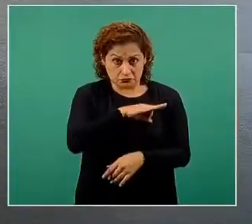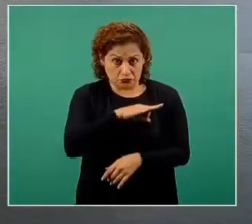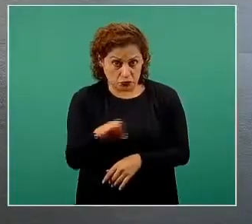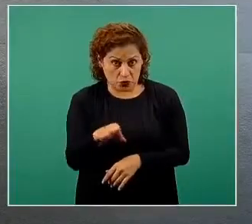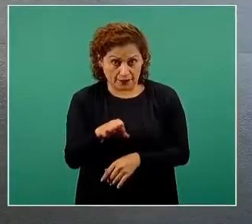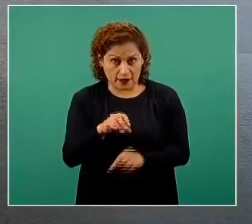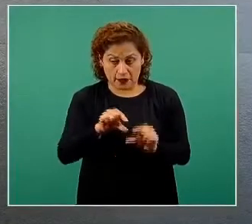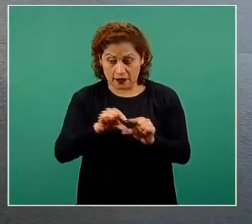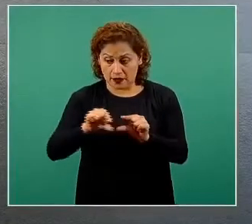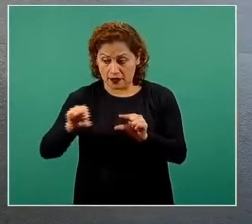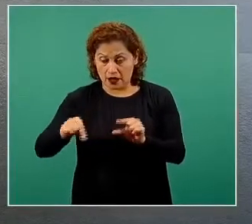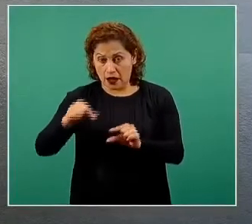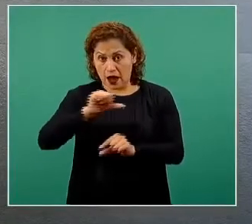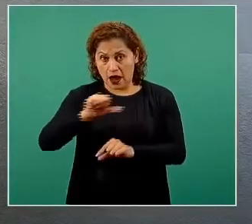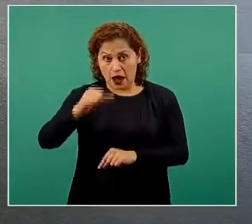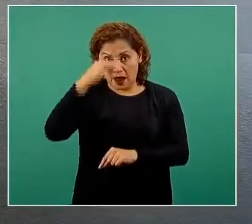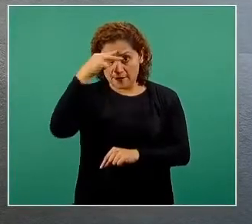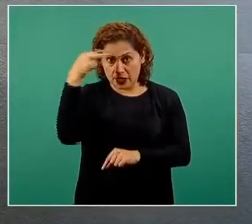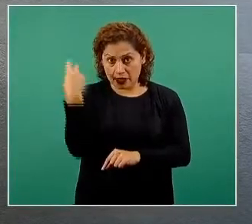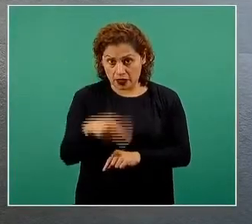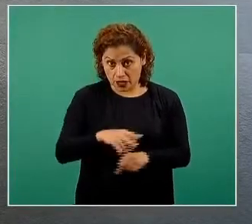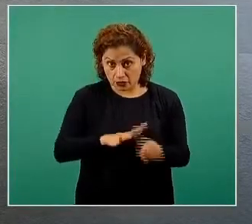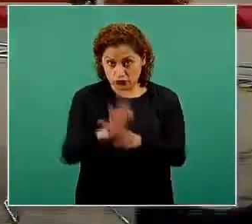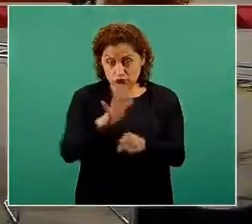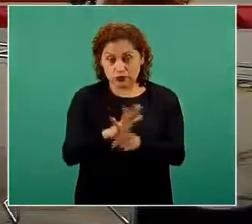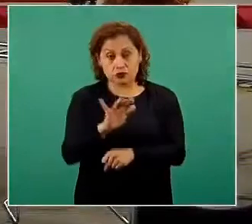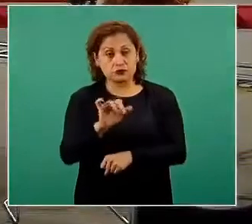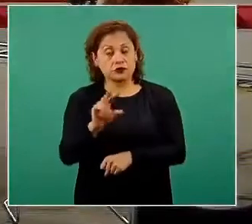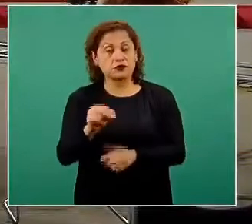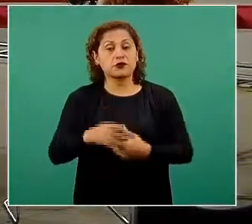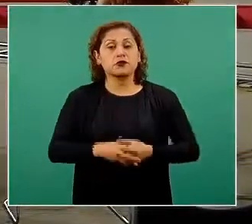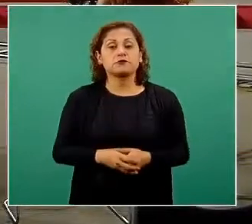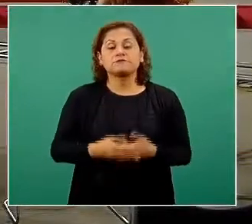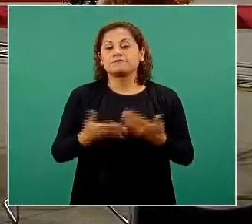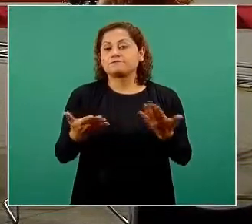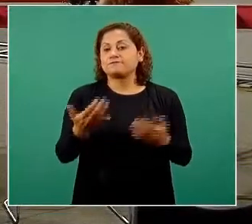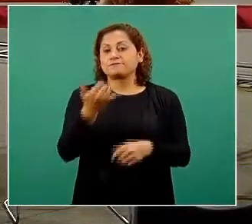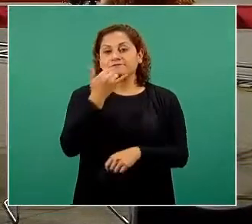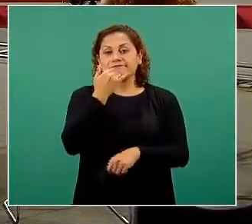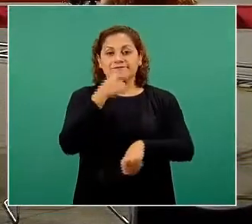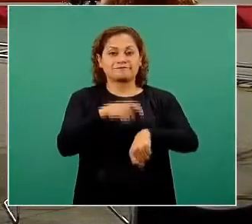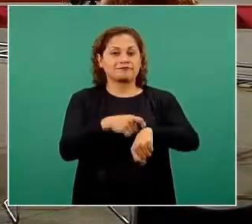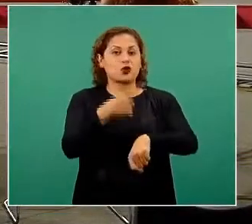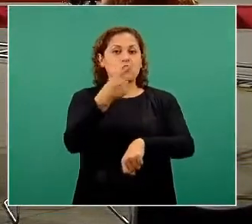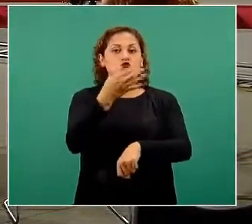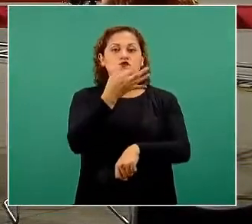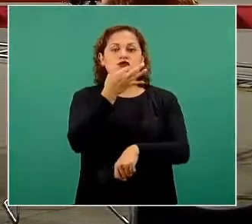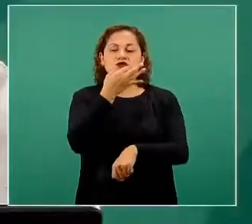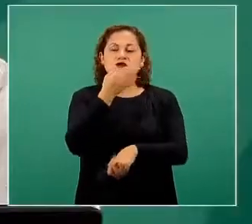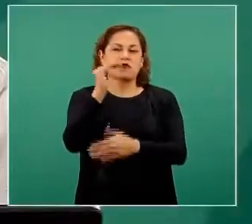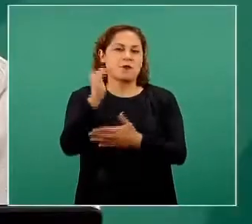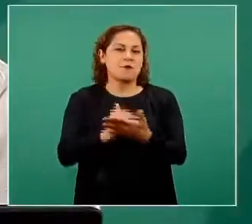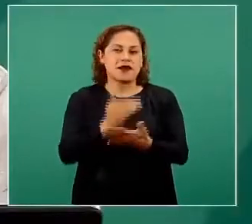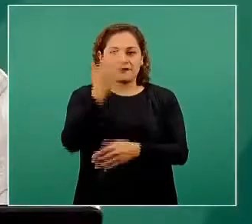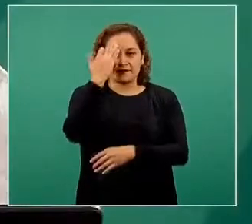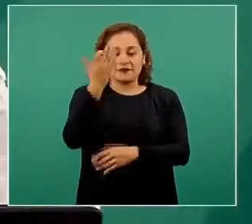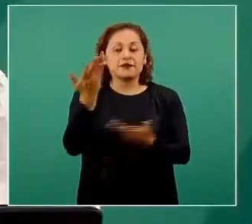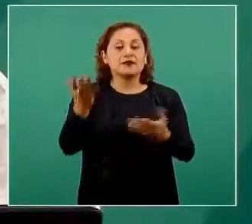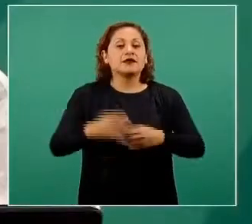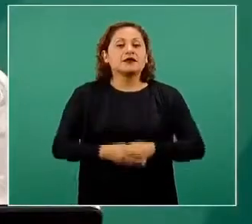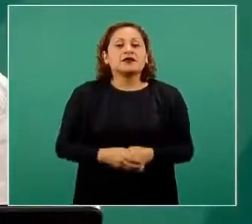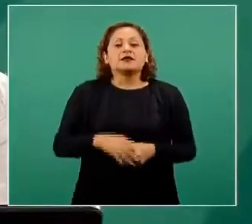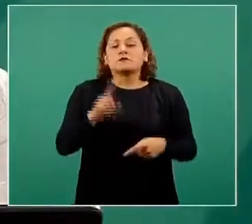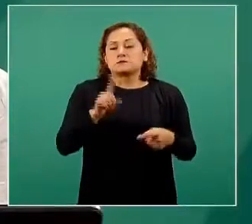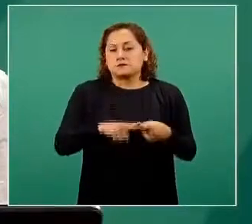producción de vacunas para los mexicanos gracias gracias Juan lástima que nos queda menos de un minuto para contestarlo sobre lo primero